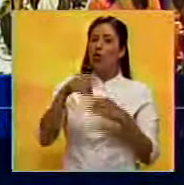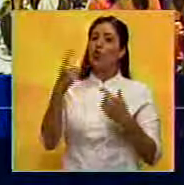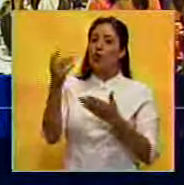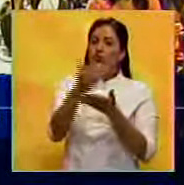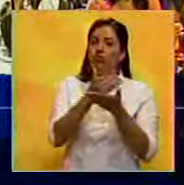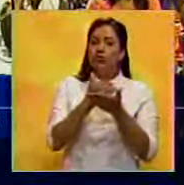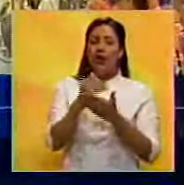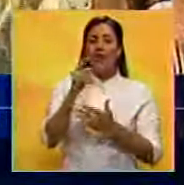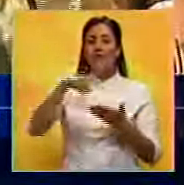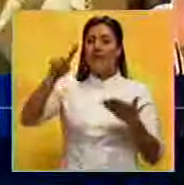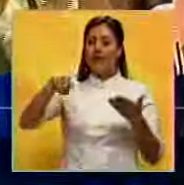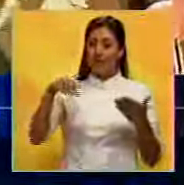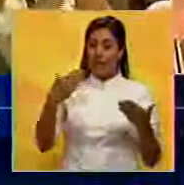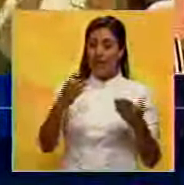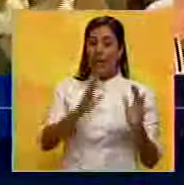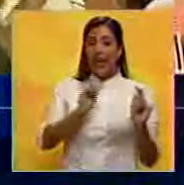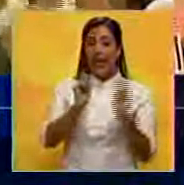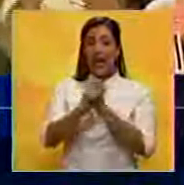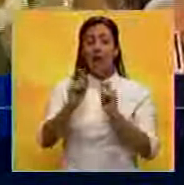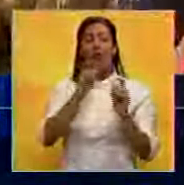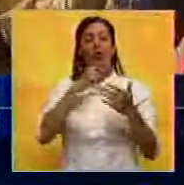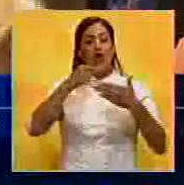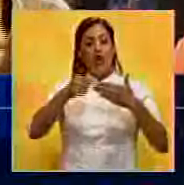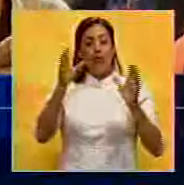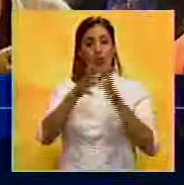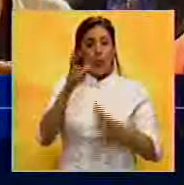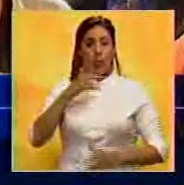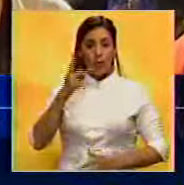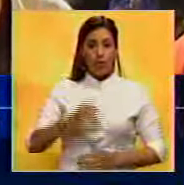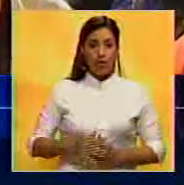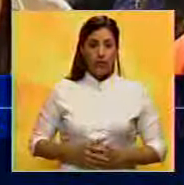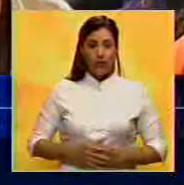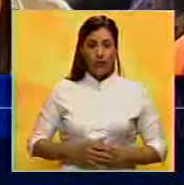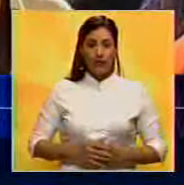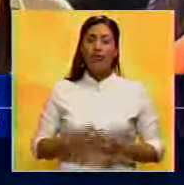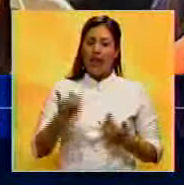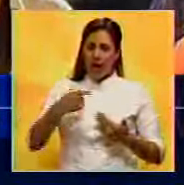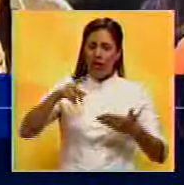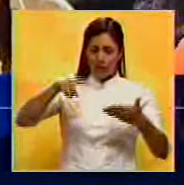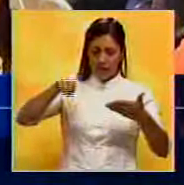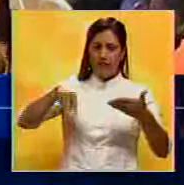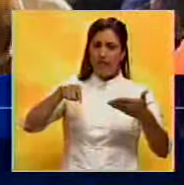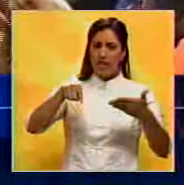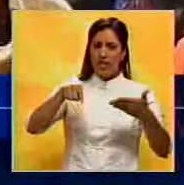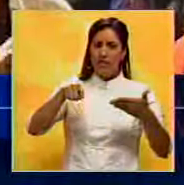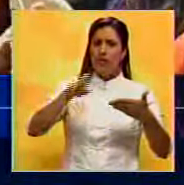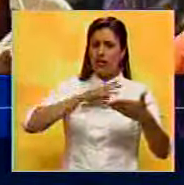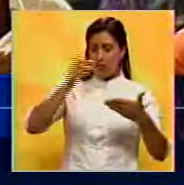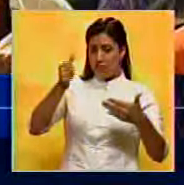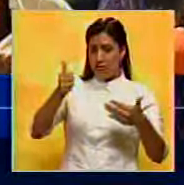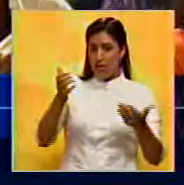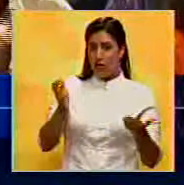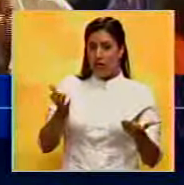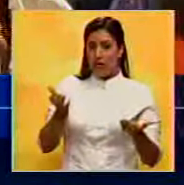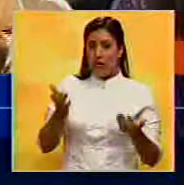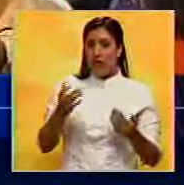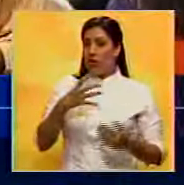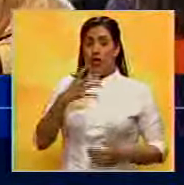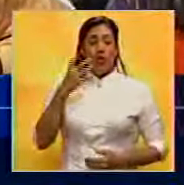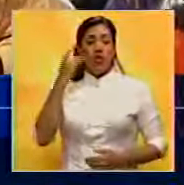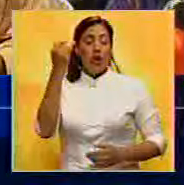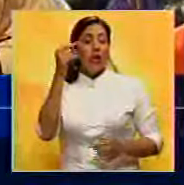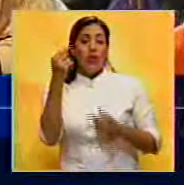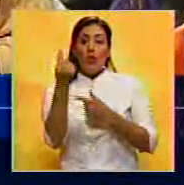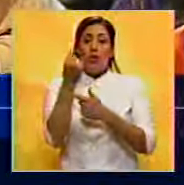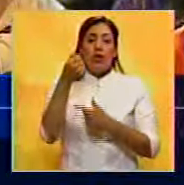recolectar las firmas para renovar las nóminas de los partidos. Pero era firma recogida en condiciones razonables. No fue que